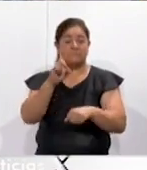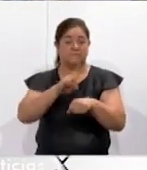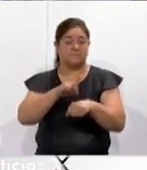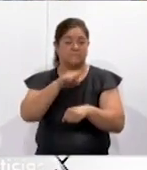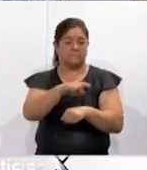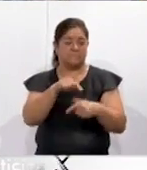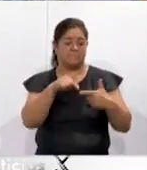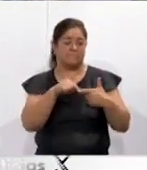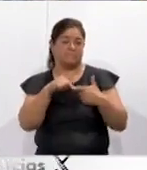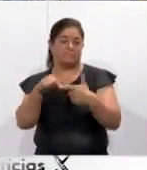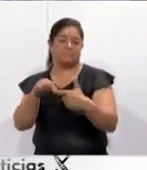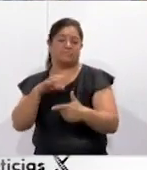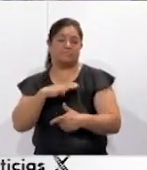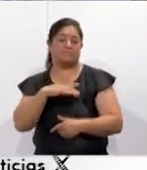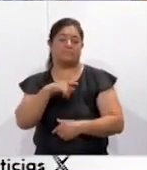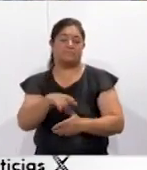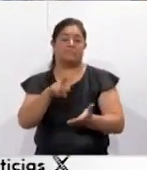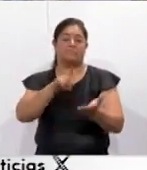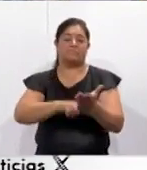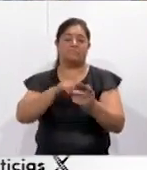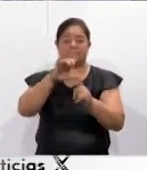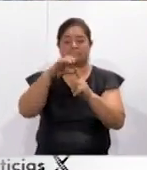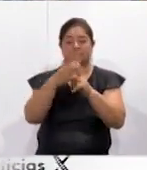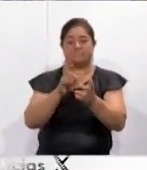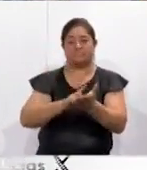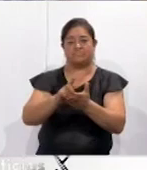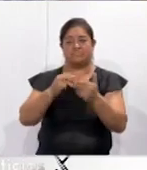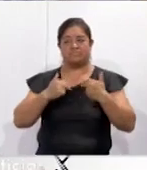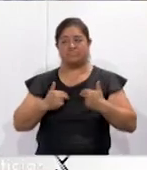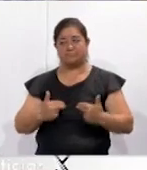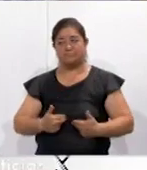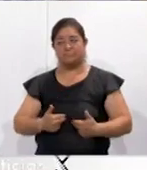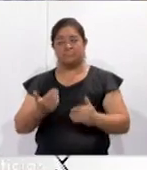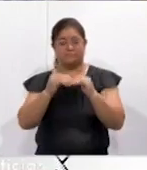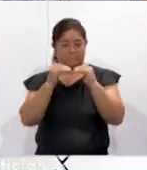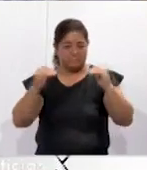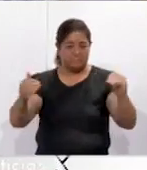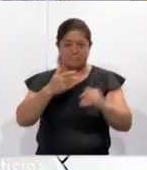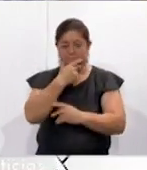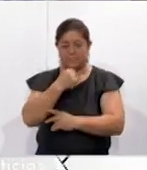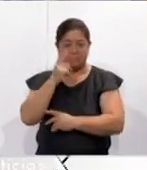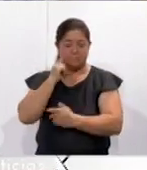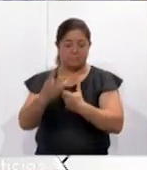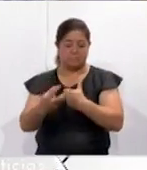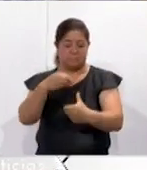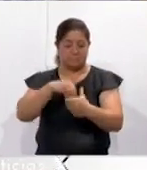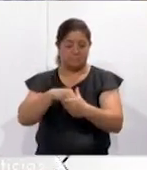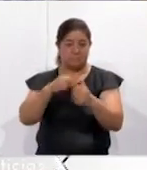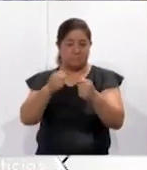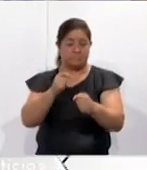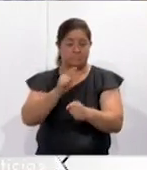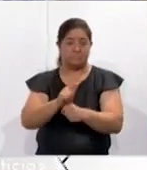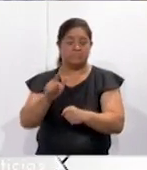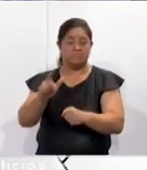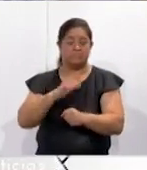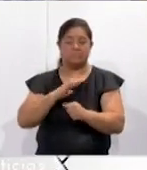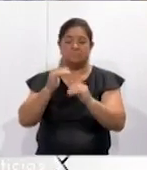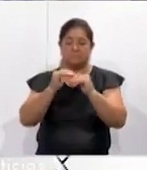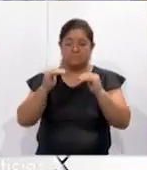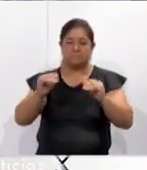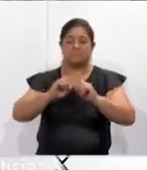son elaboradas al interior de la Comisión de Derechos Humanos, Equidad de Género e Inclusión Social del Sistema Nacional de Transparencia.